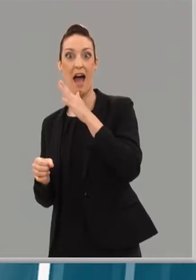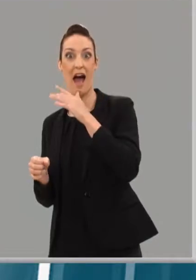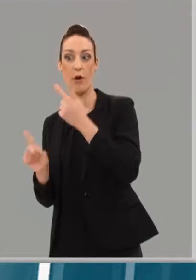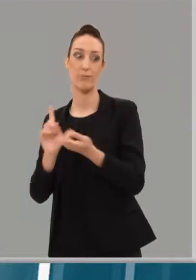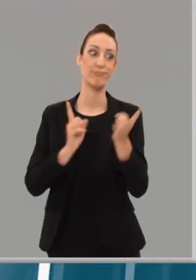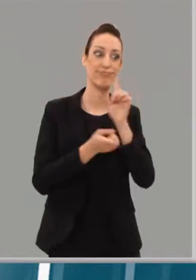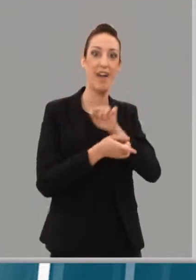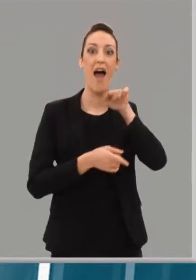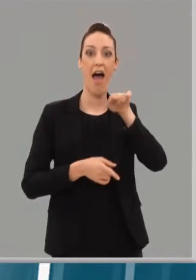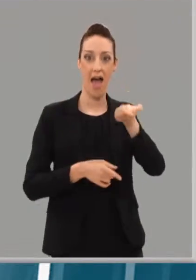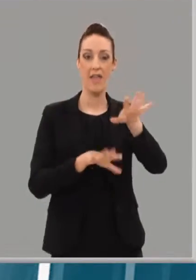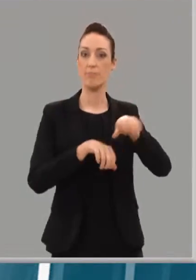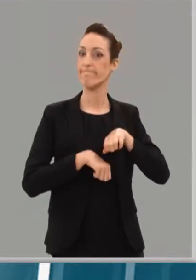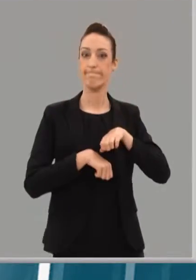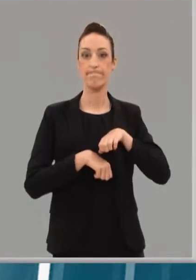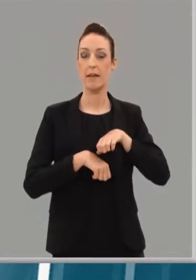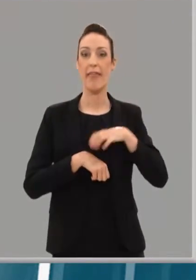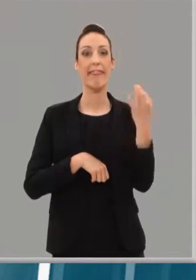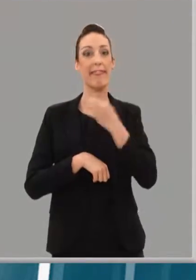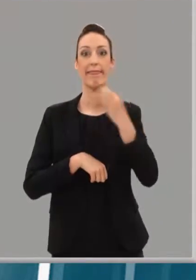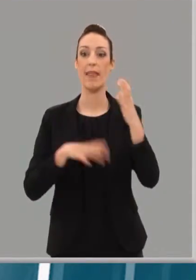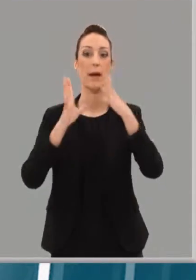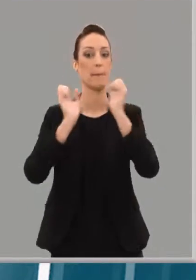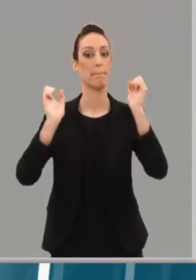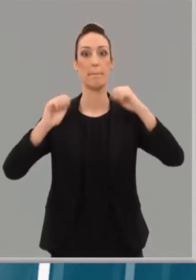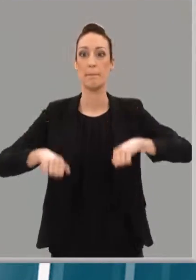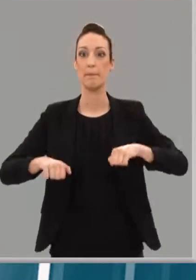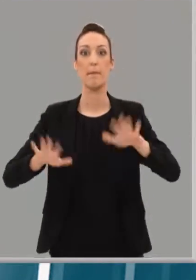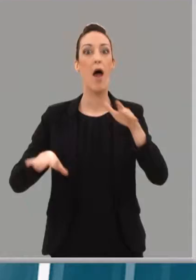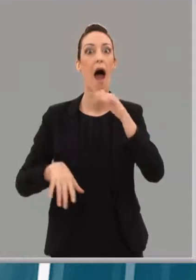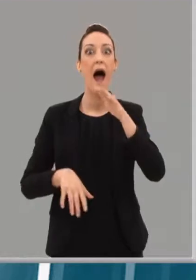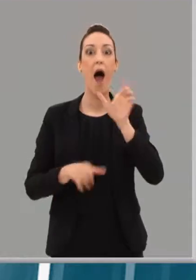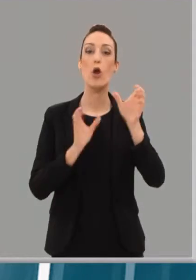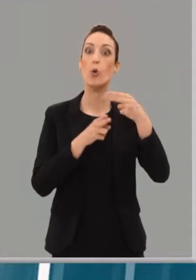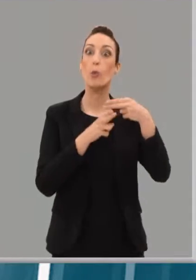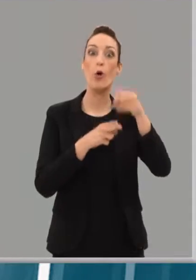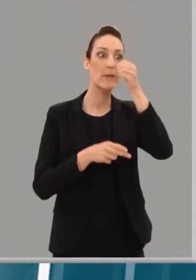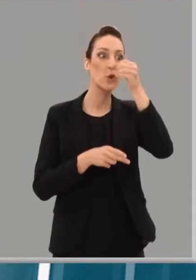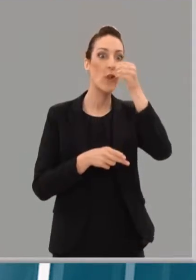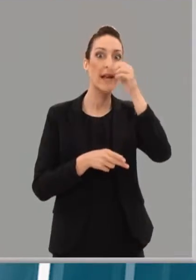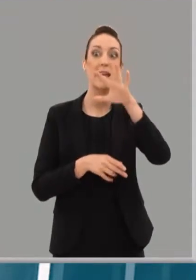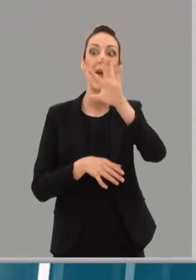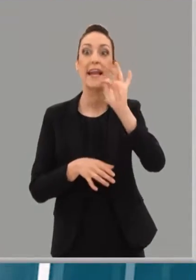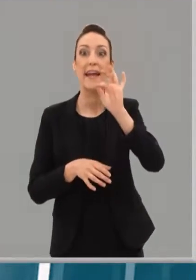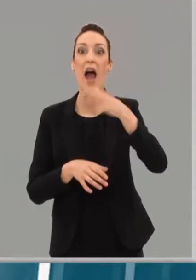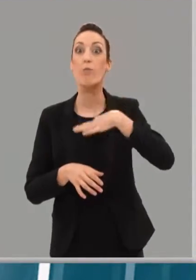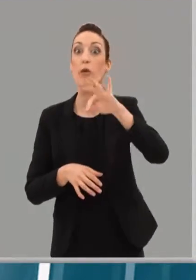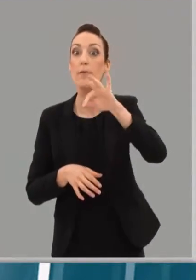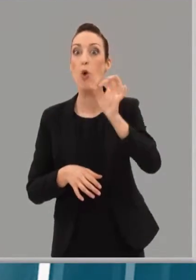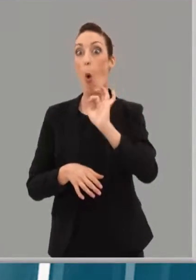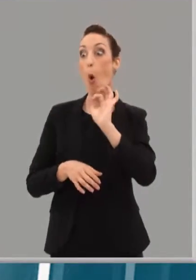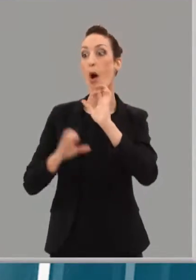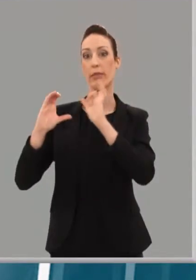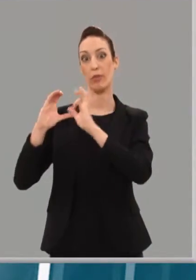Están condenados a entenderse. La clave estará en a quién escogen los socialistas como socio preferente, a Unidas Podemos o a